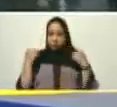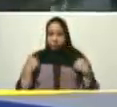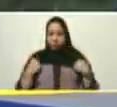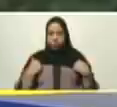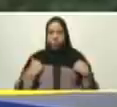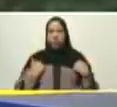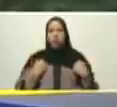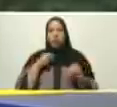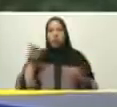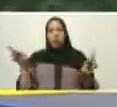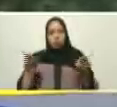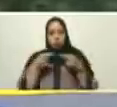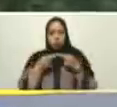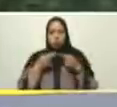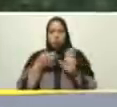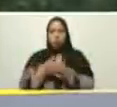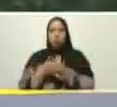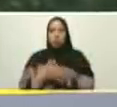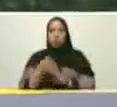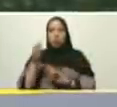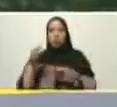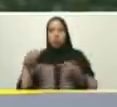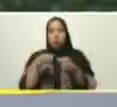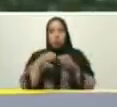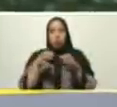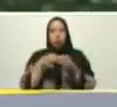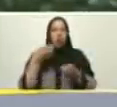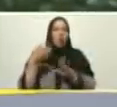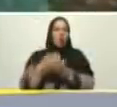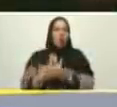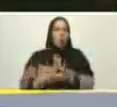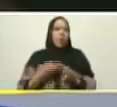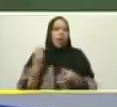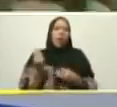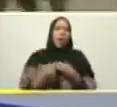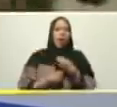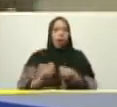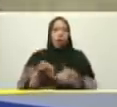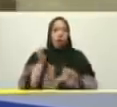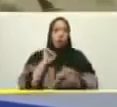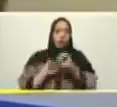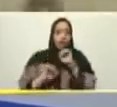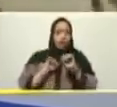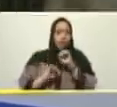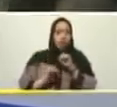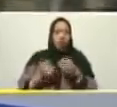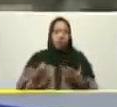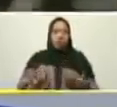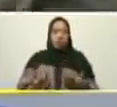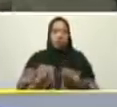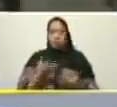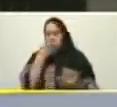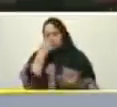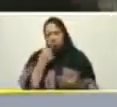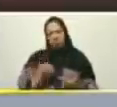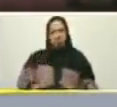referencia sobre los movimientos tácticos de esta batalla. No podemos entender